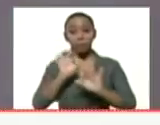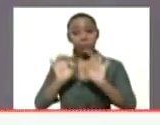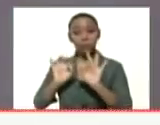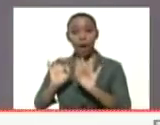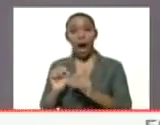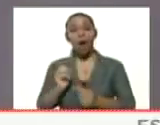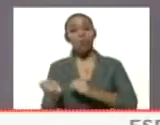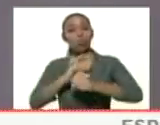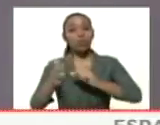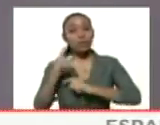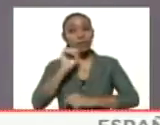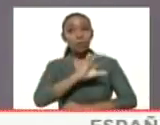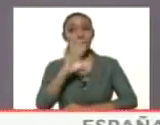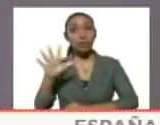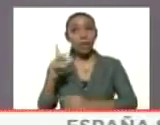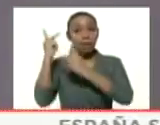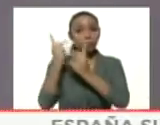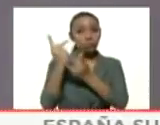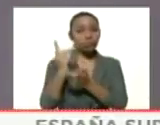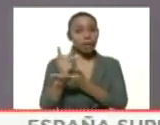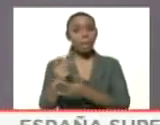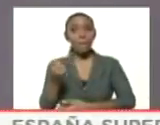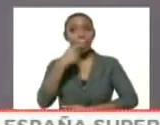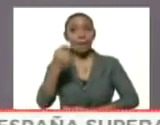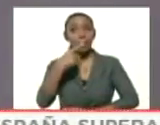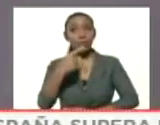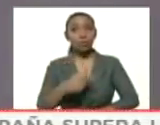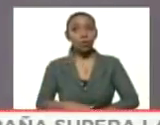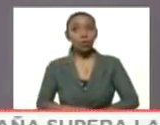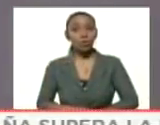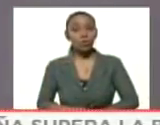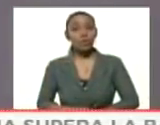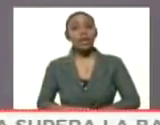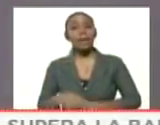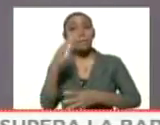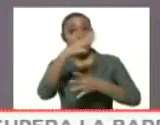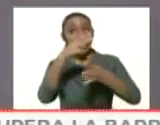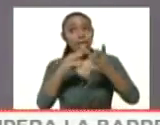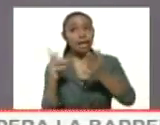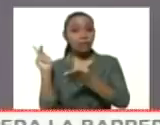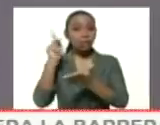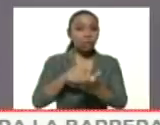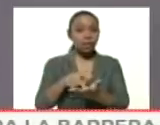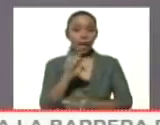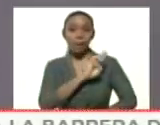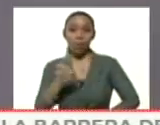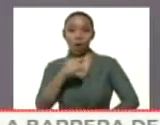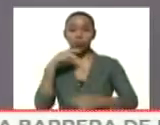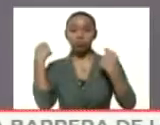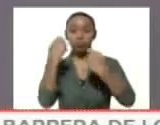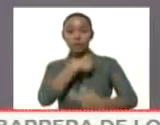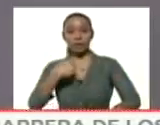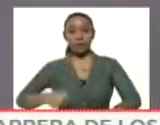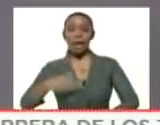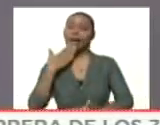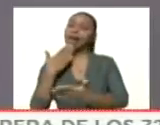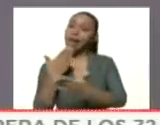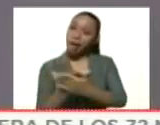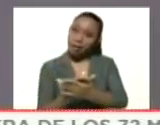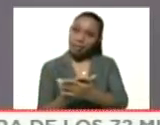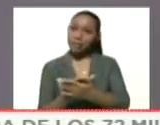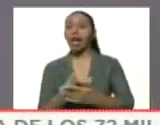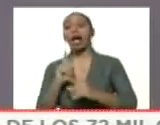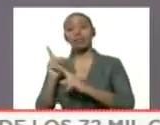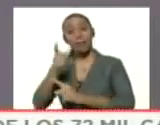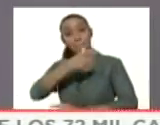COVID-19, 55 toneladas de medicamentos, insumos que han llegado desde la República Popular China, así también lo agradecía, seis